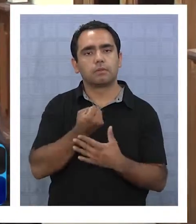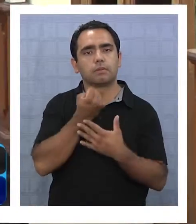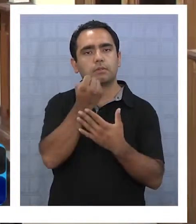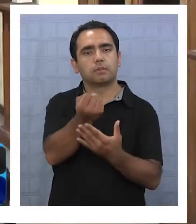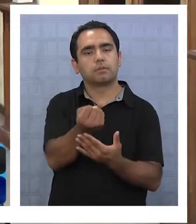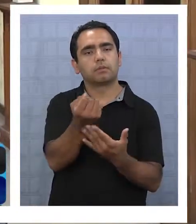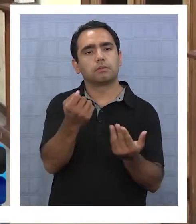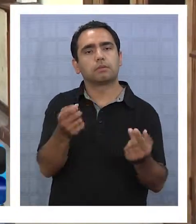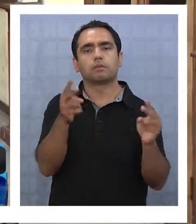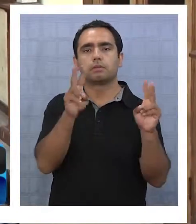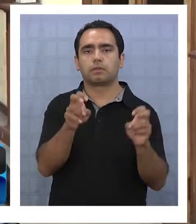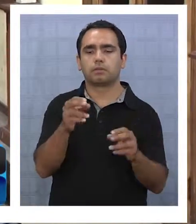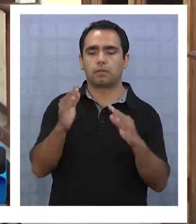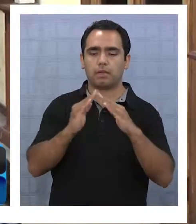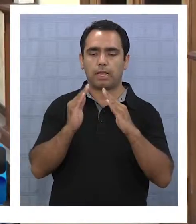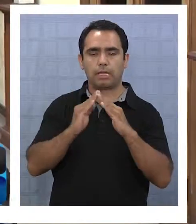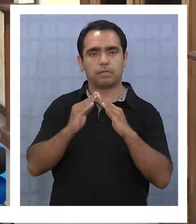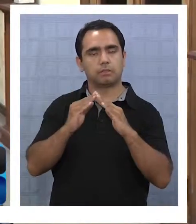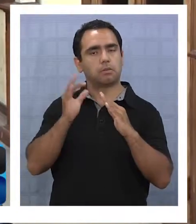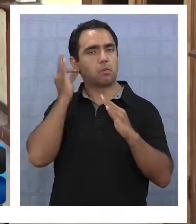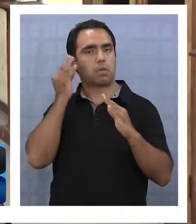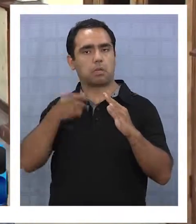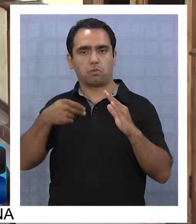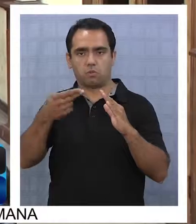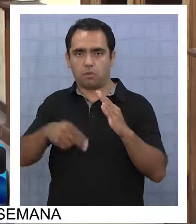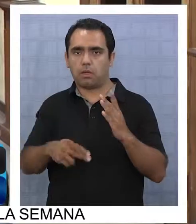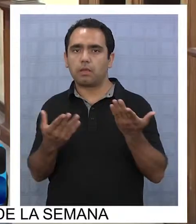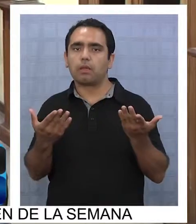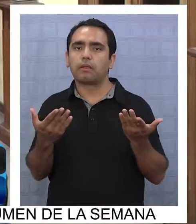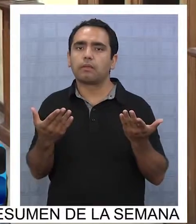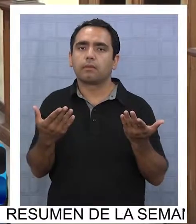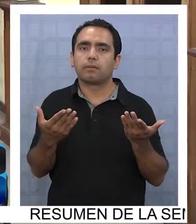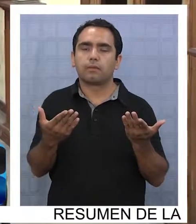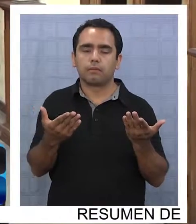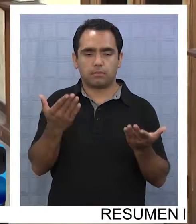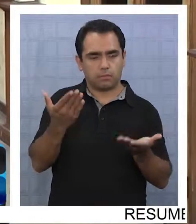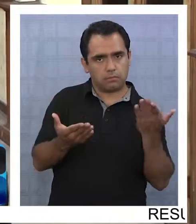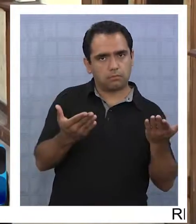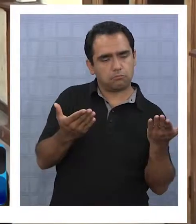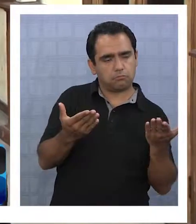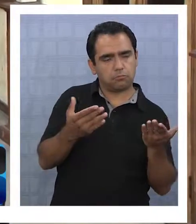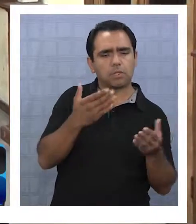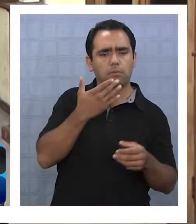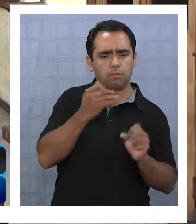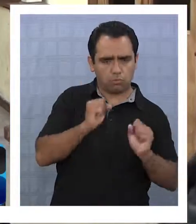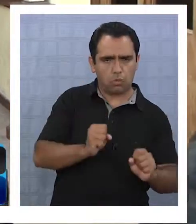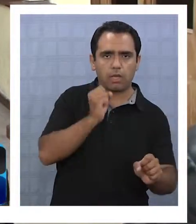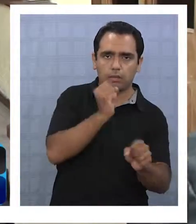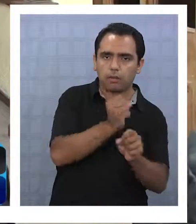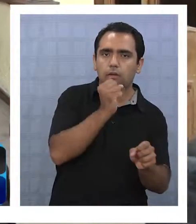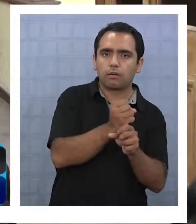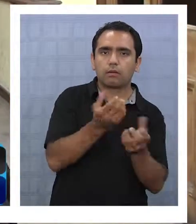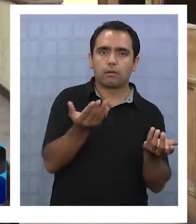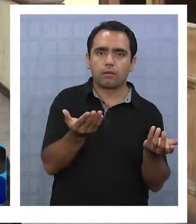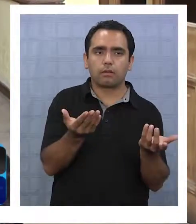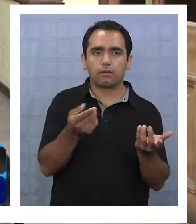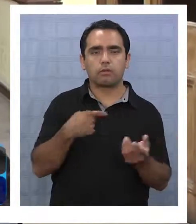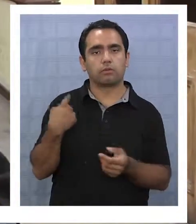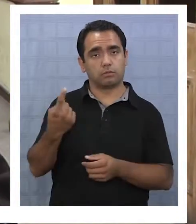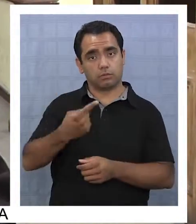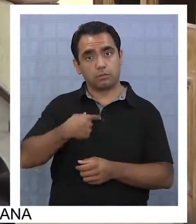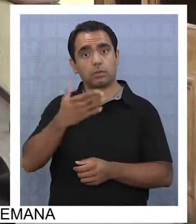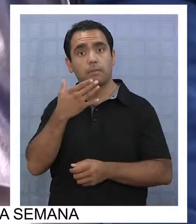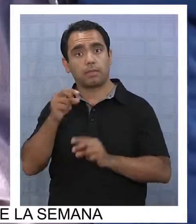todo lo que conlleva la dueña de casa, nosotros como la parte maternal también,